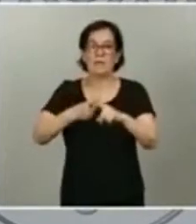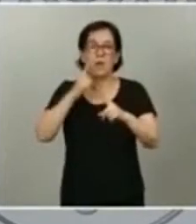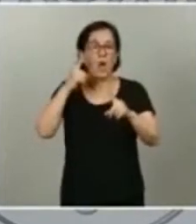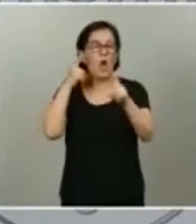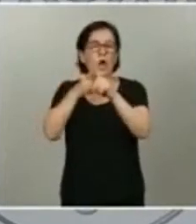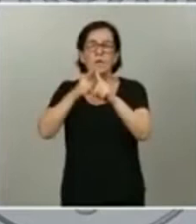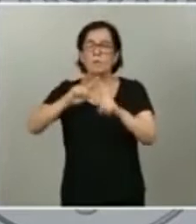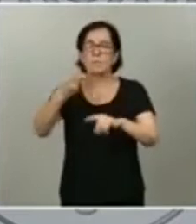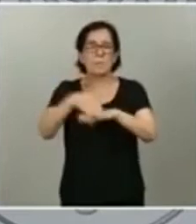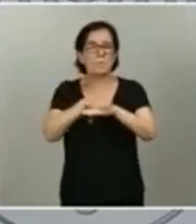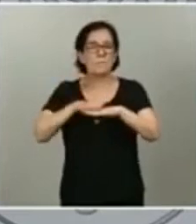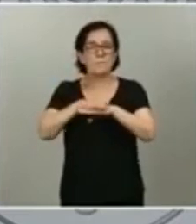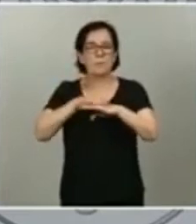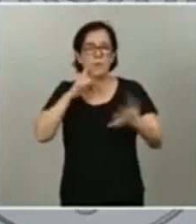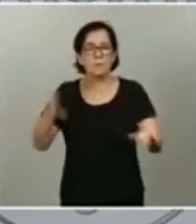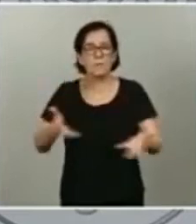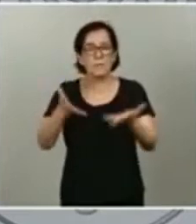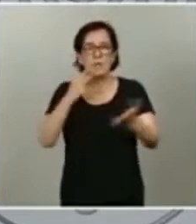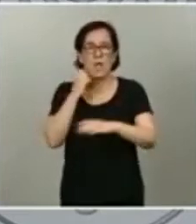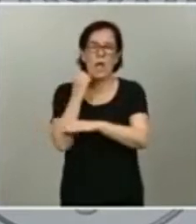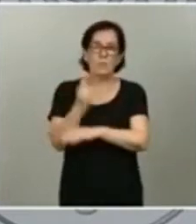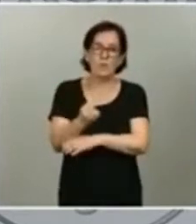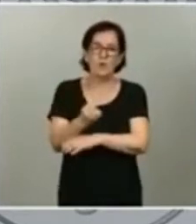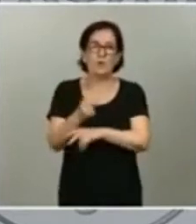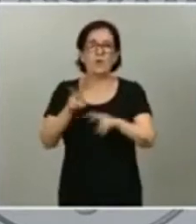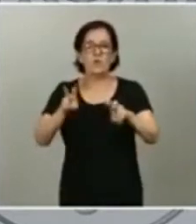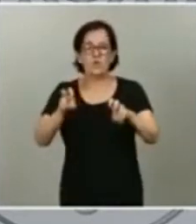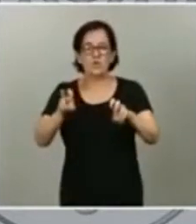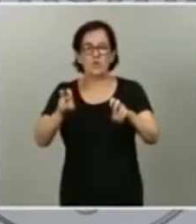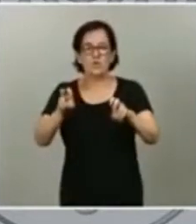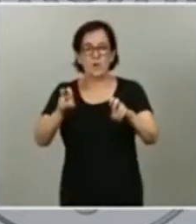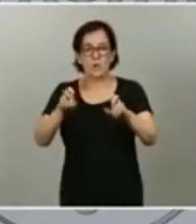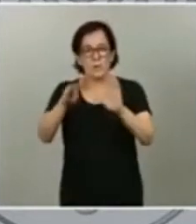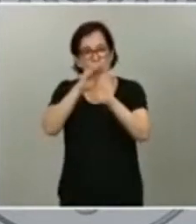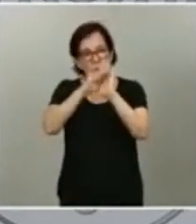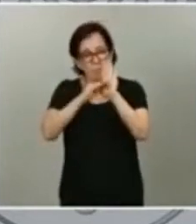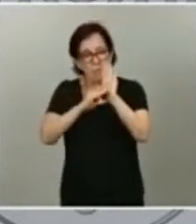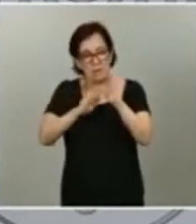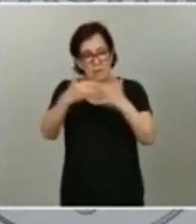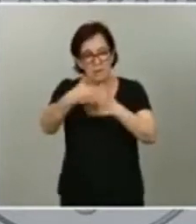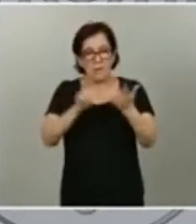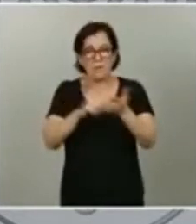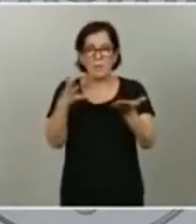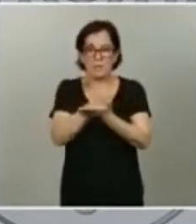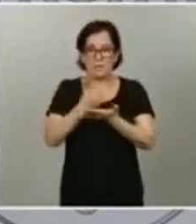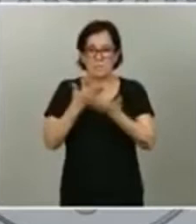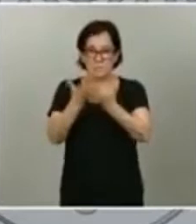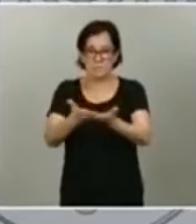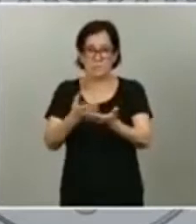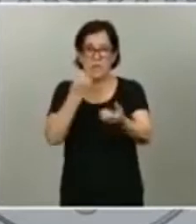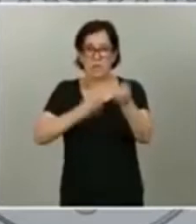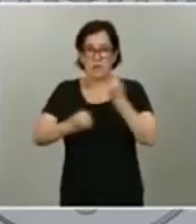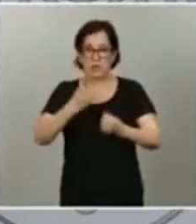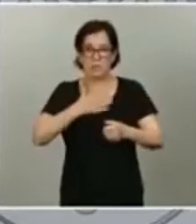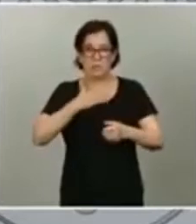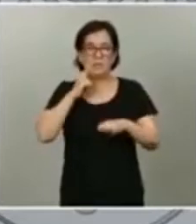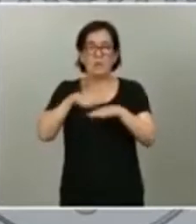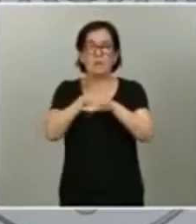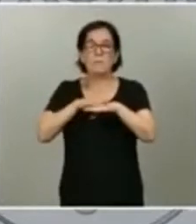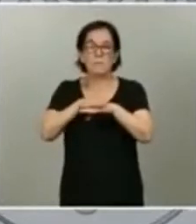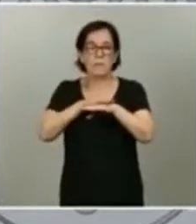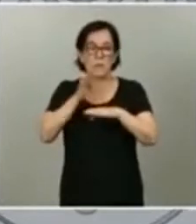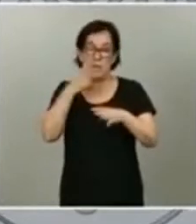impulsar, apoyar un nuevo paquete de medidas para ayudar a nuestra economía, básicamente a nuestro tejido